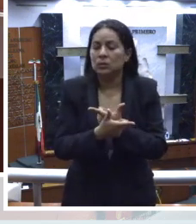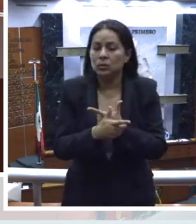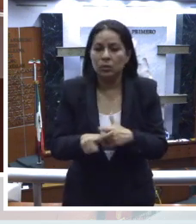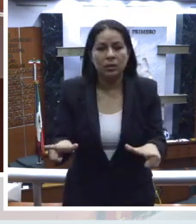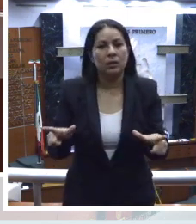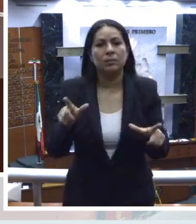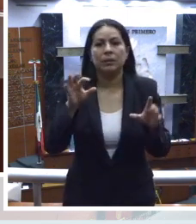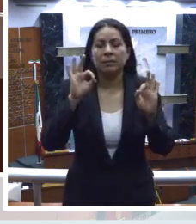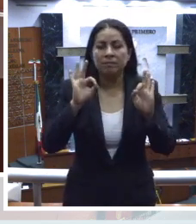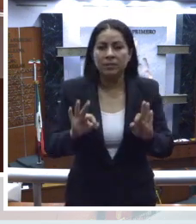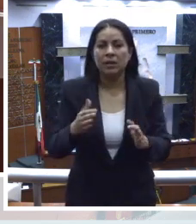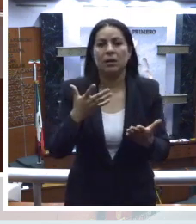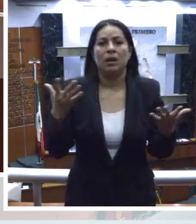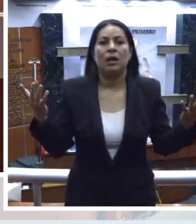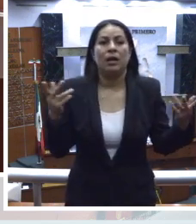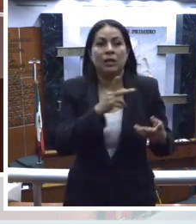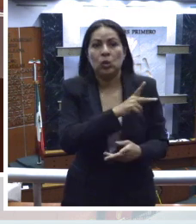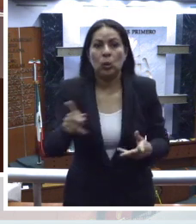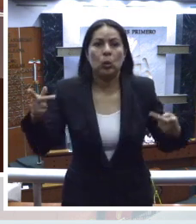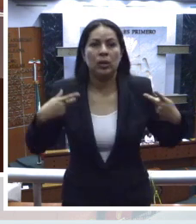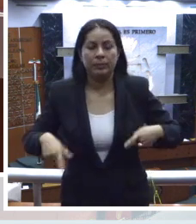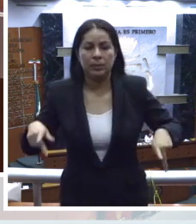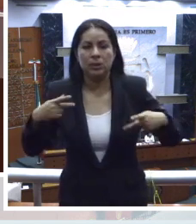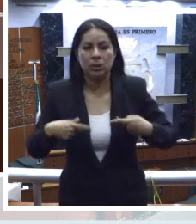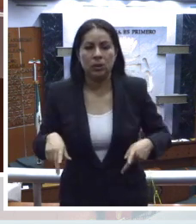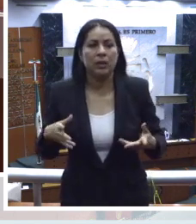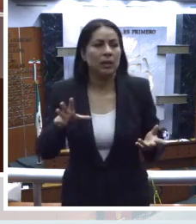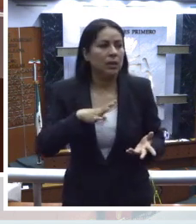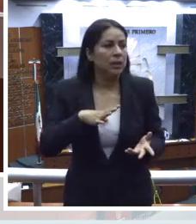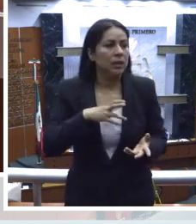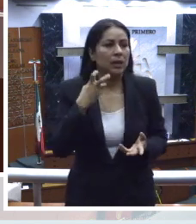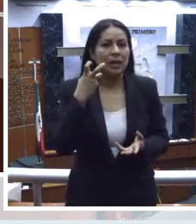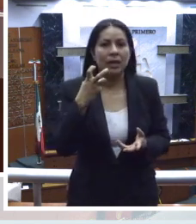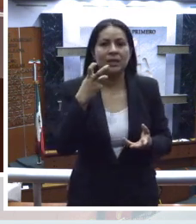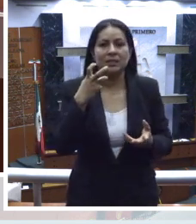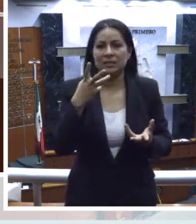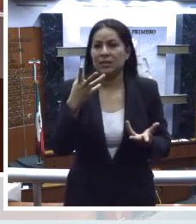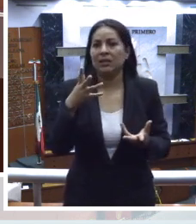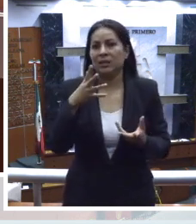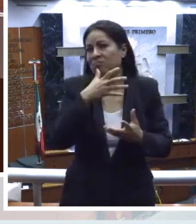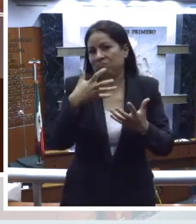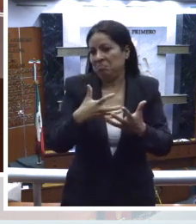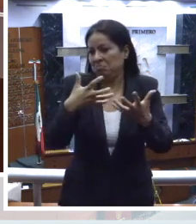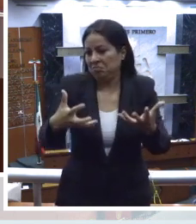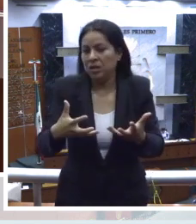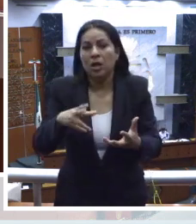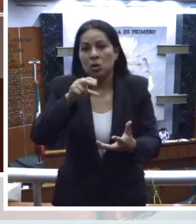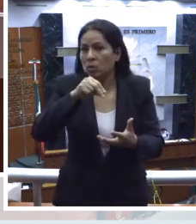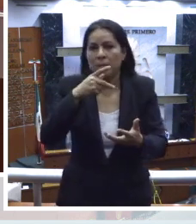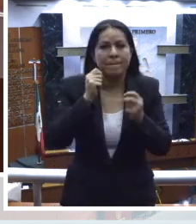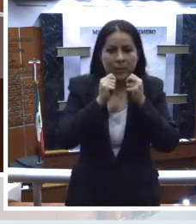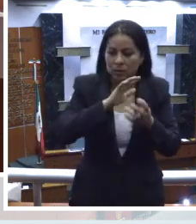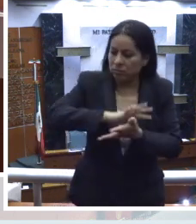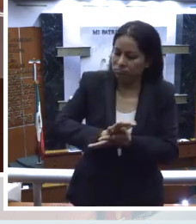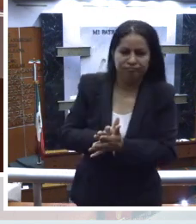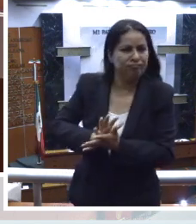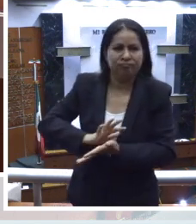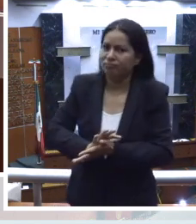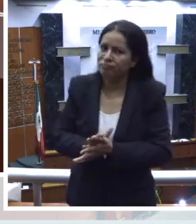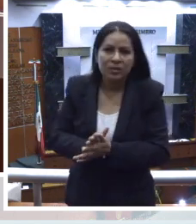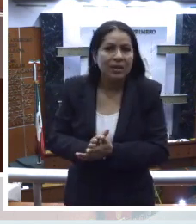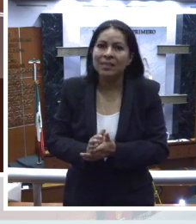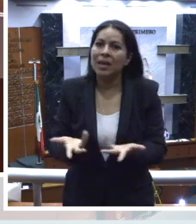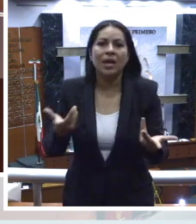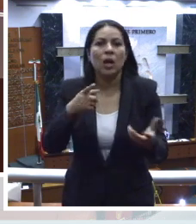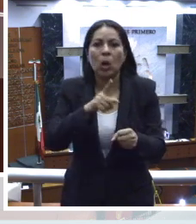pleno ejercicio a toda persona que esté sujeta a esta jurisdicción, sin discriminación alguna por motivos de